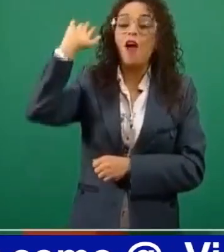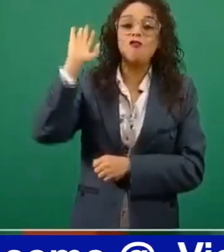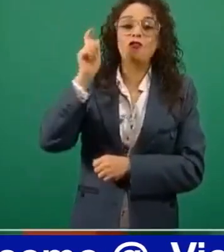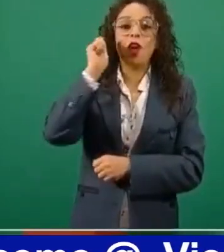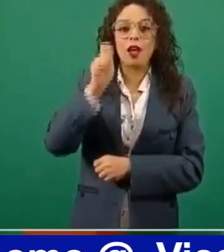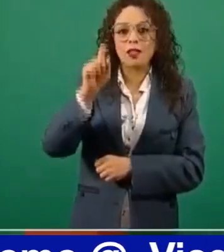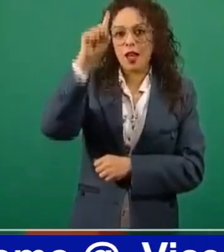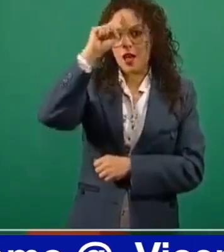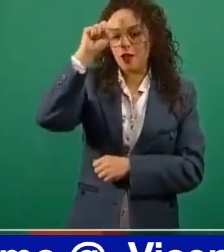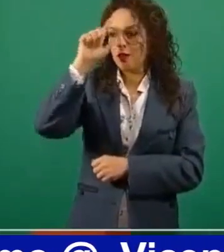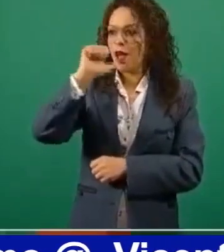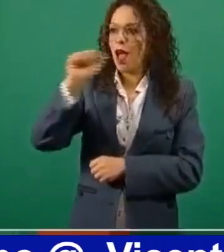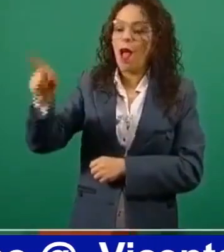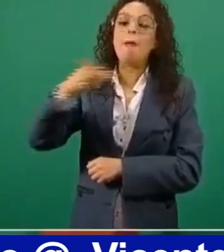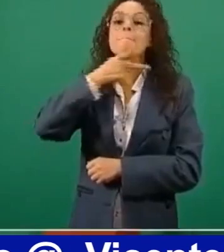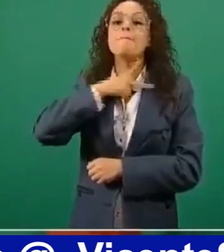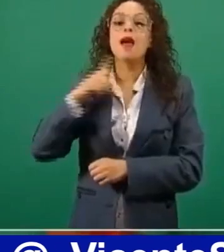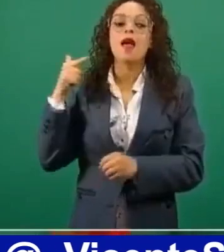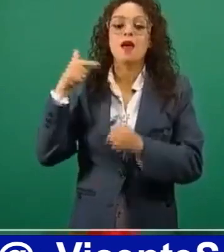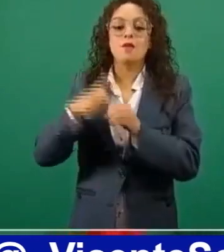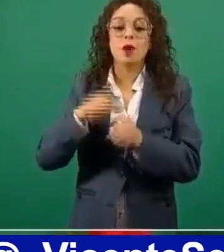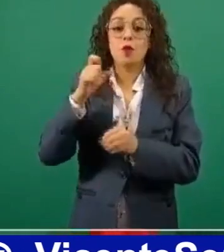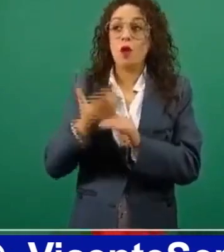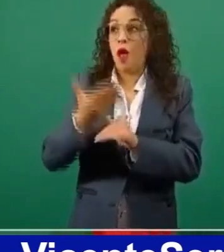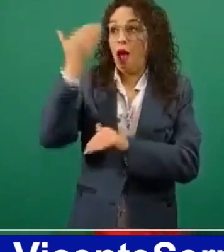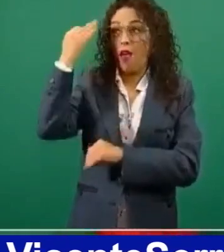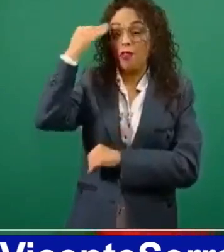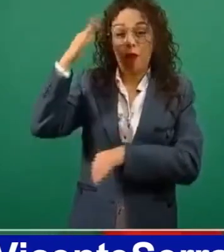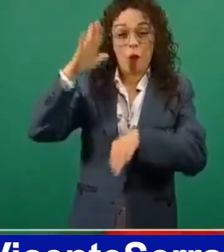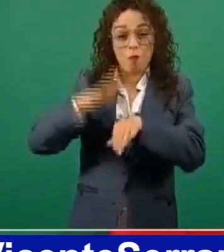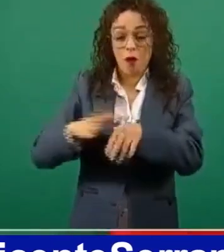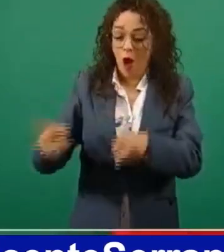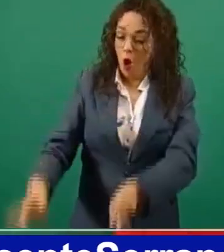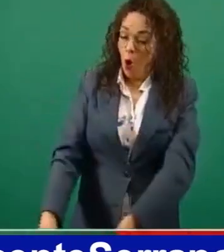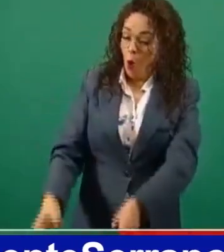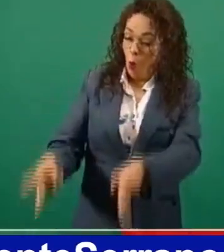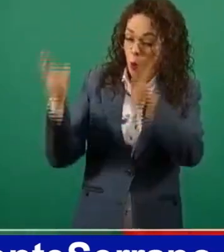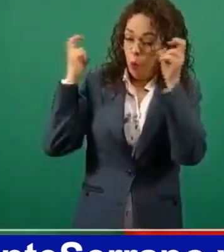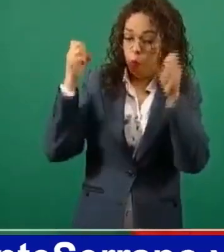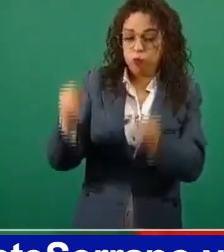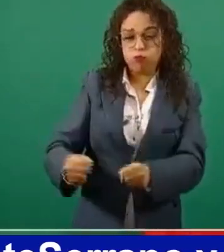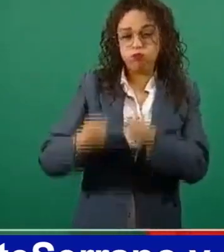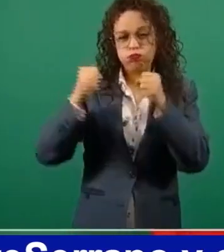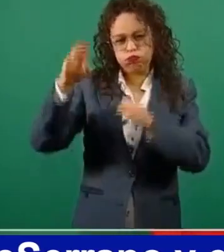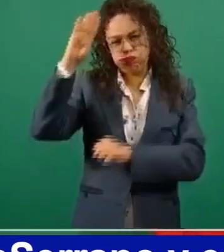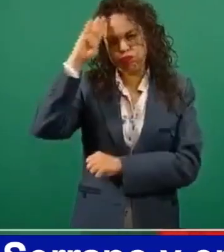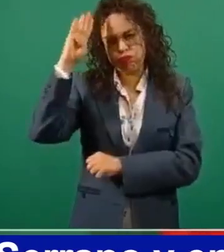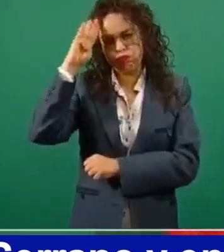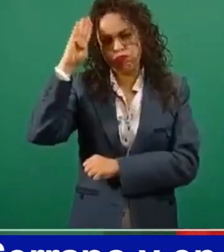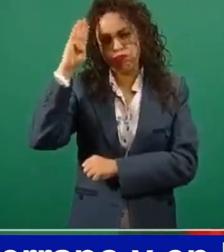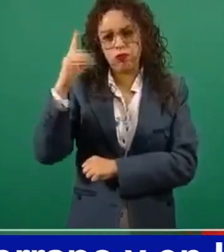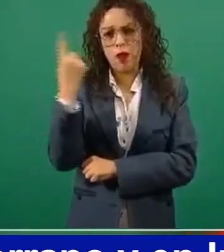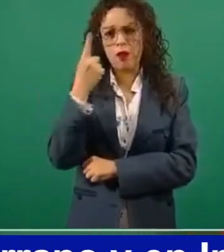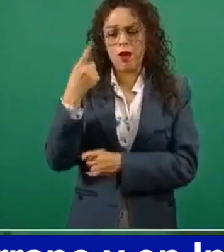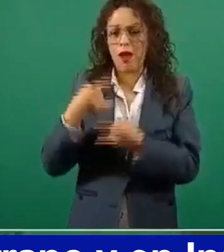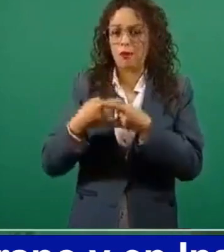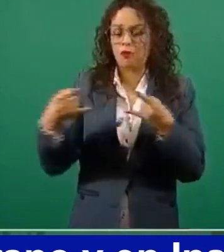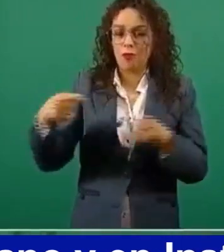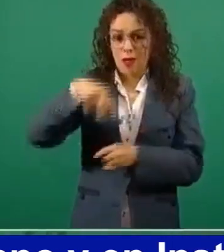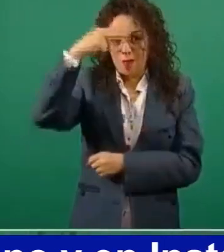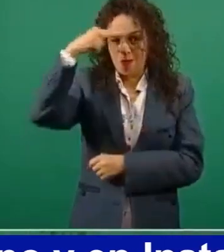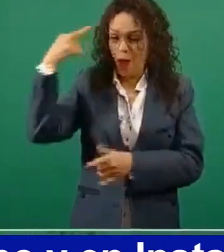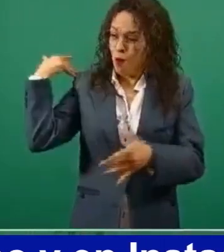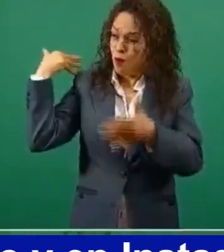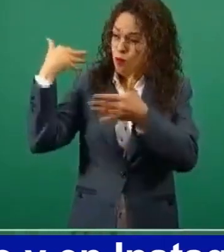en la época del saqueo más grande de la historia de México y cree que